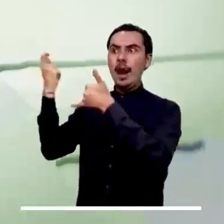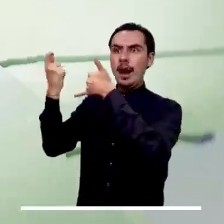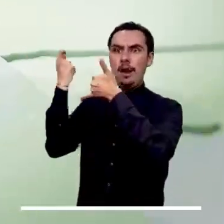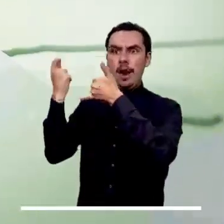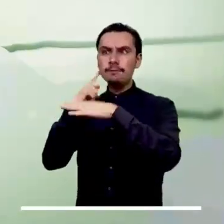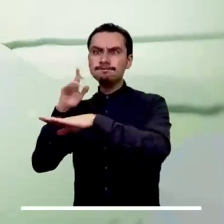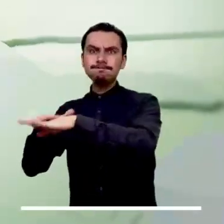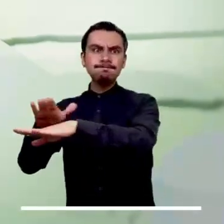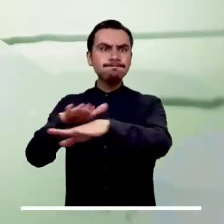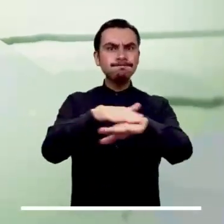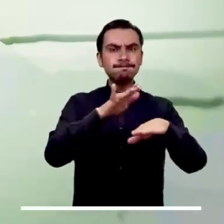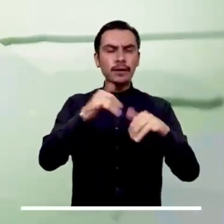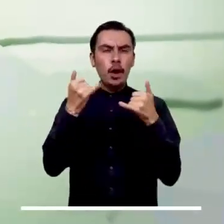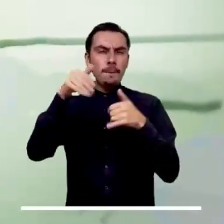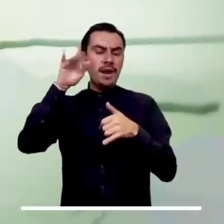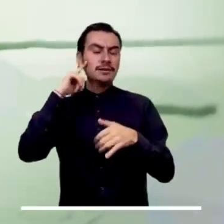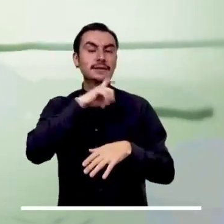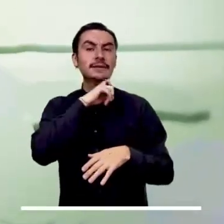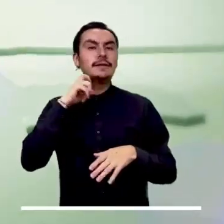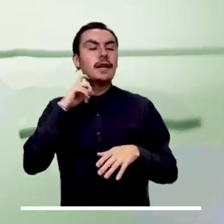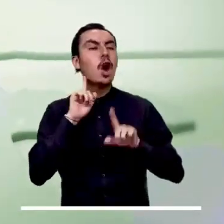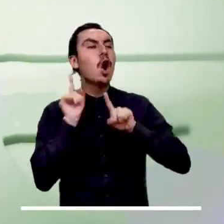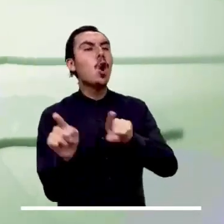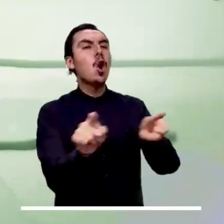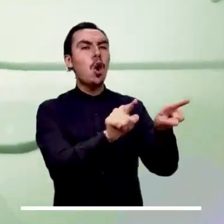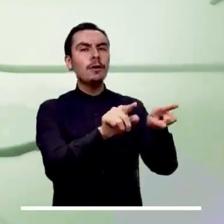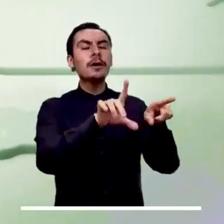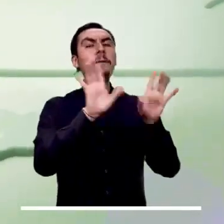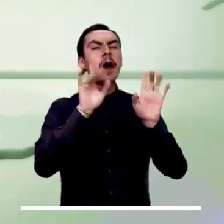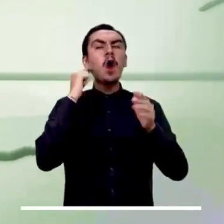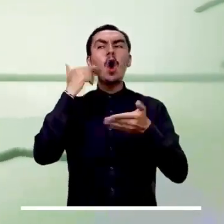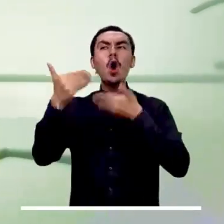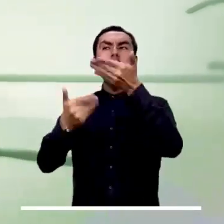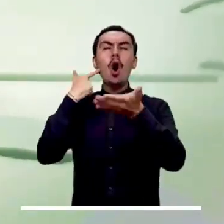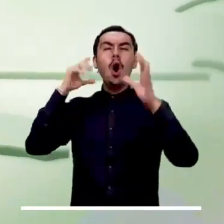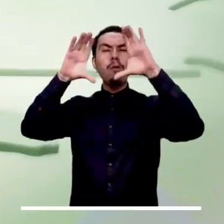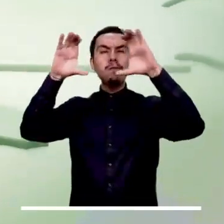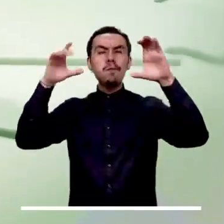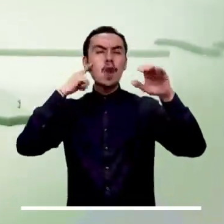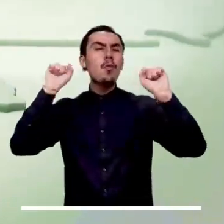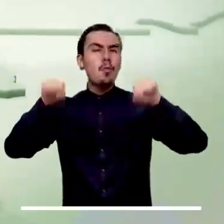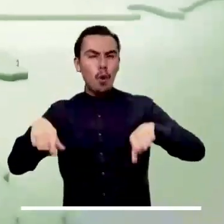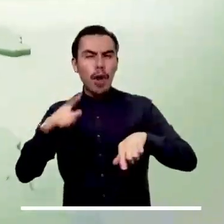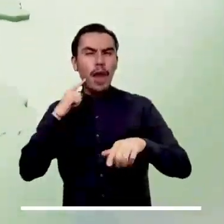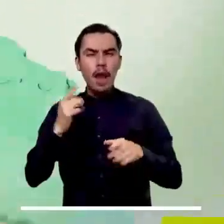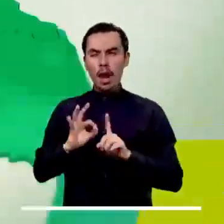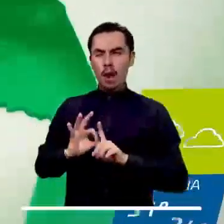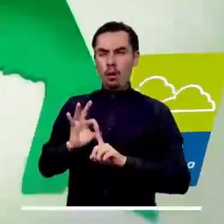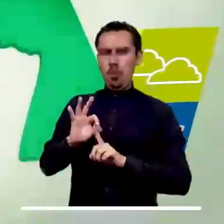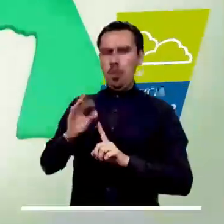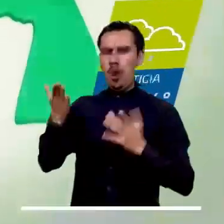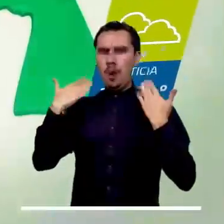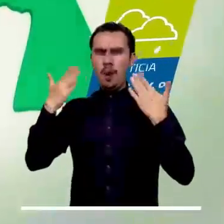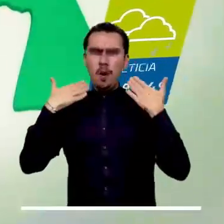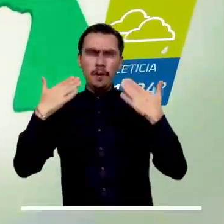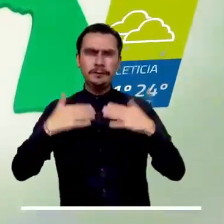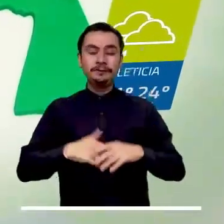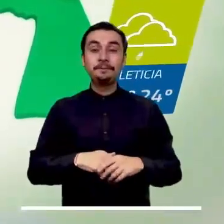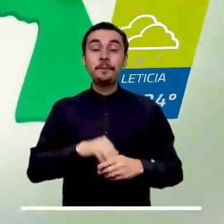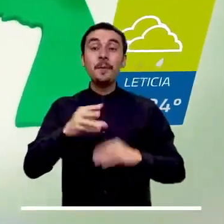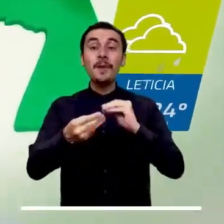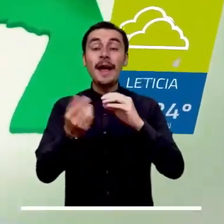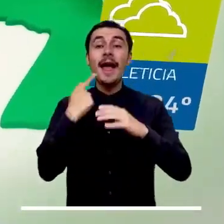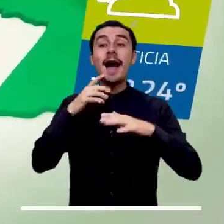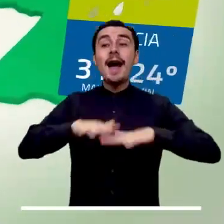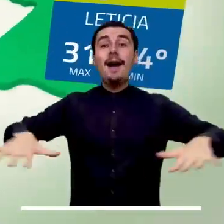Arauca y Bichada, mientras que en el resto de la Orinoquía se mantendrá el tiempo seco. La Amazonía recibe en la